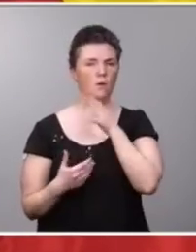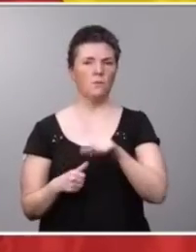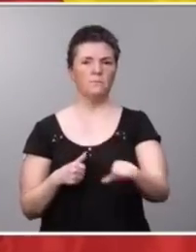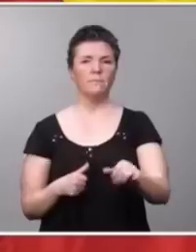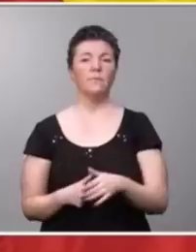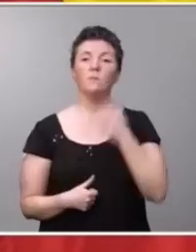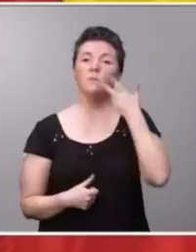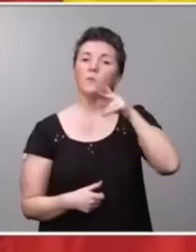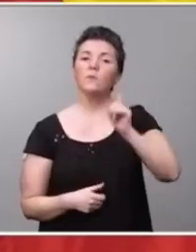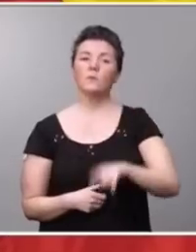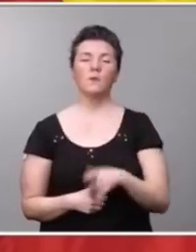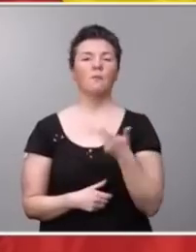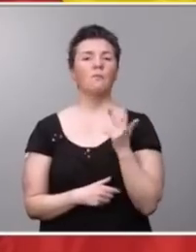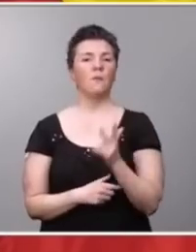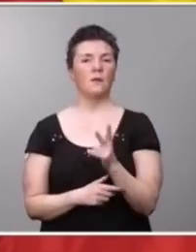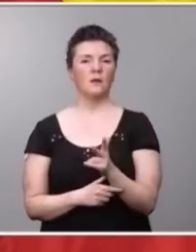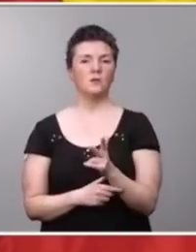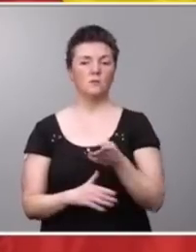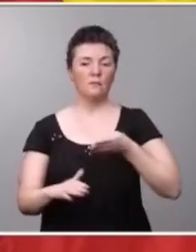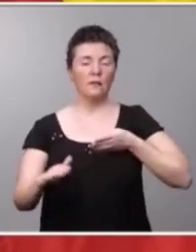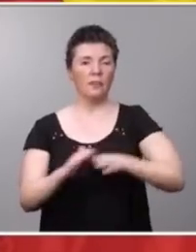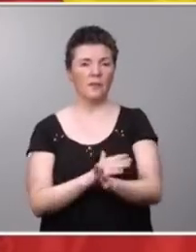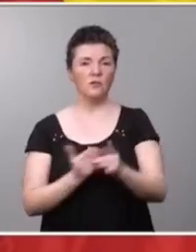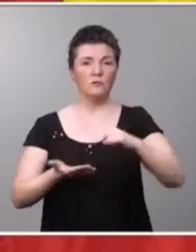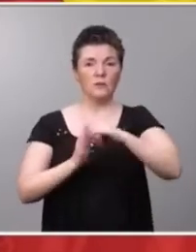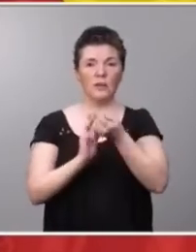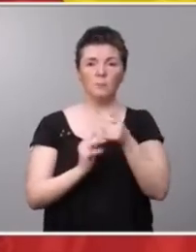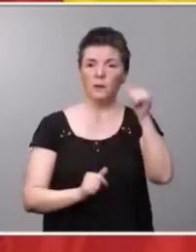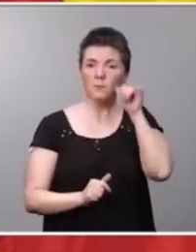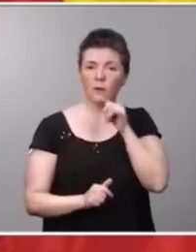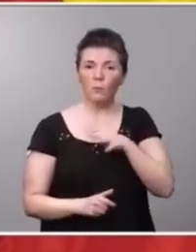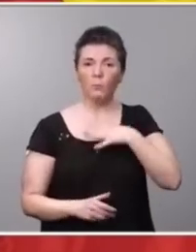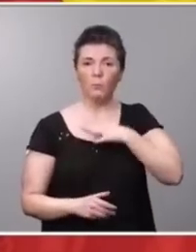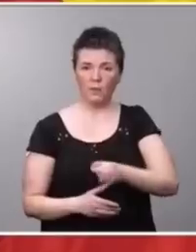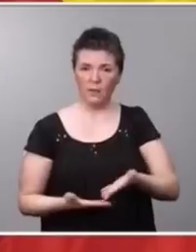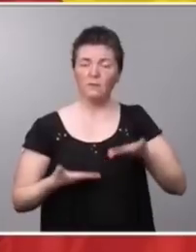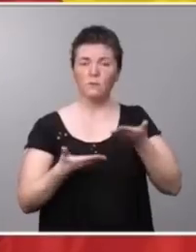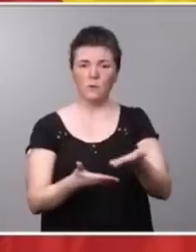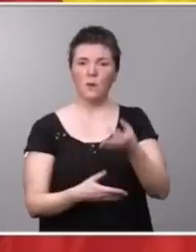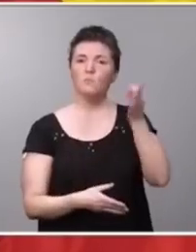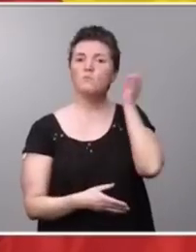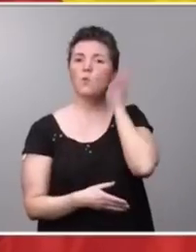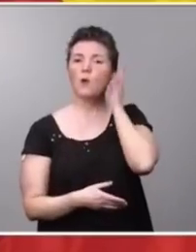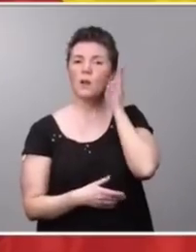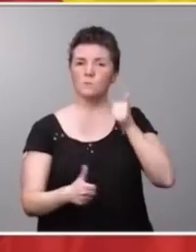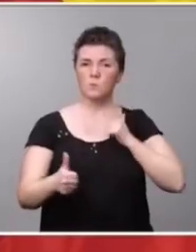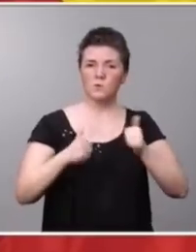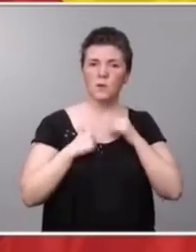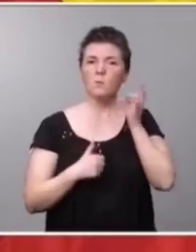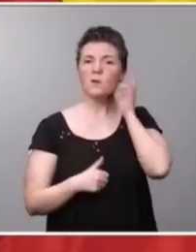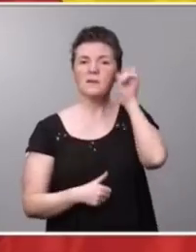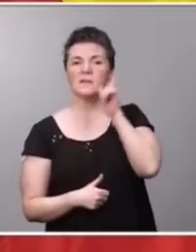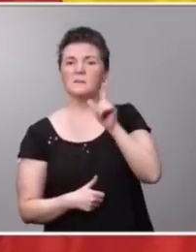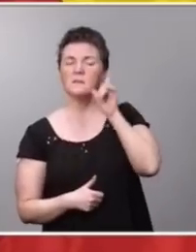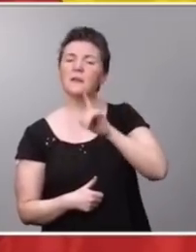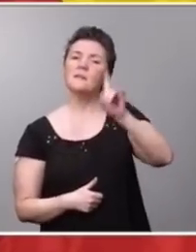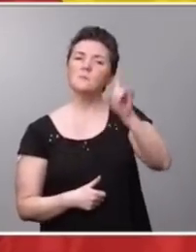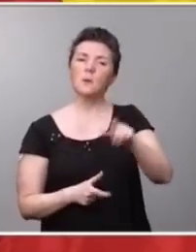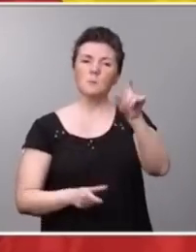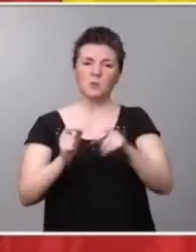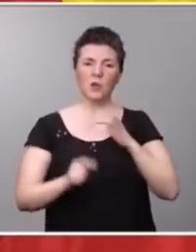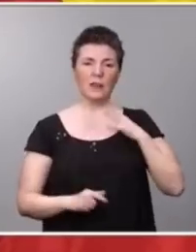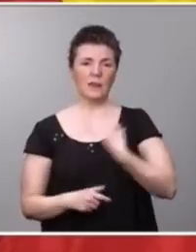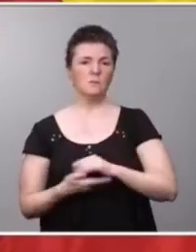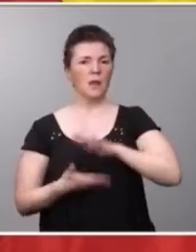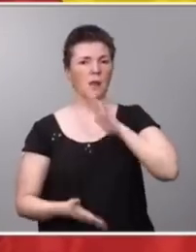también el derecho al acceso a las técnicas de reproducción asistida, tanto a mujeres bi, a lesbianas y también a personas trans con capacidad de